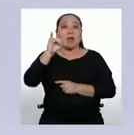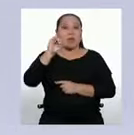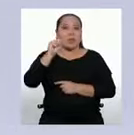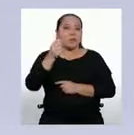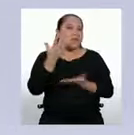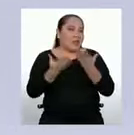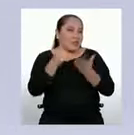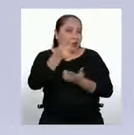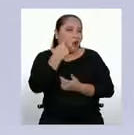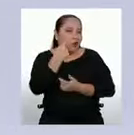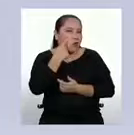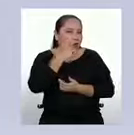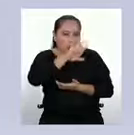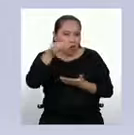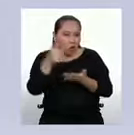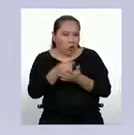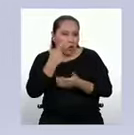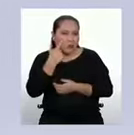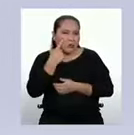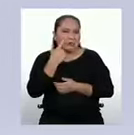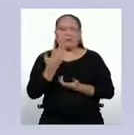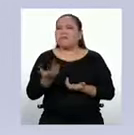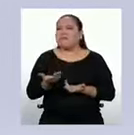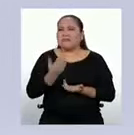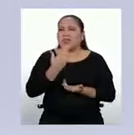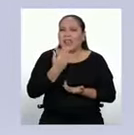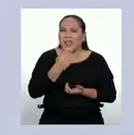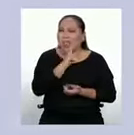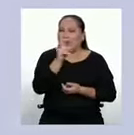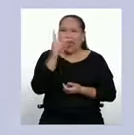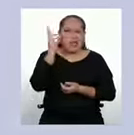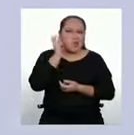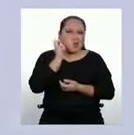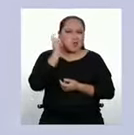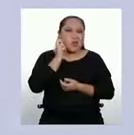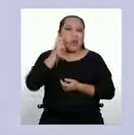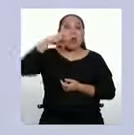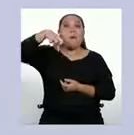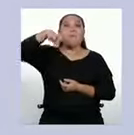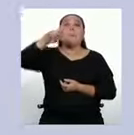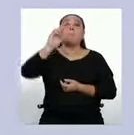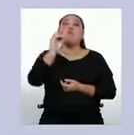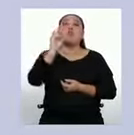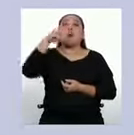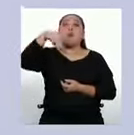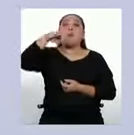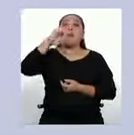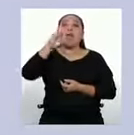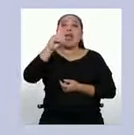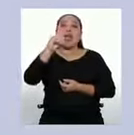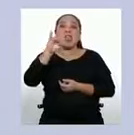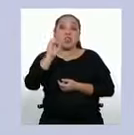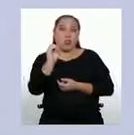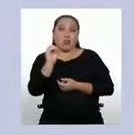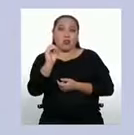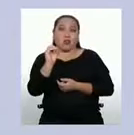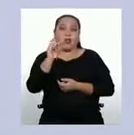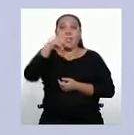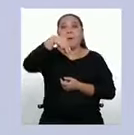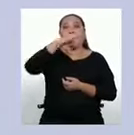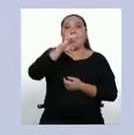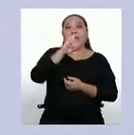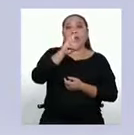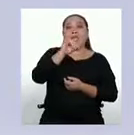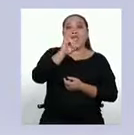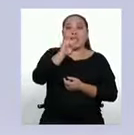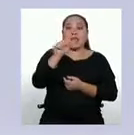conocida por todos nosotros. ¿Quién no ha escuchado o hablado alguna vez sobre el promedio? Pues promedio y media significan